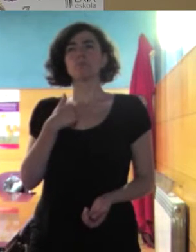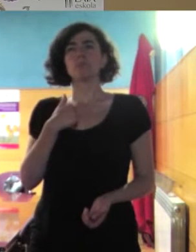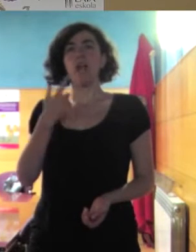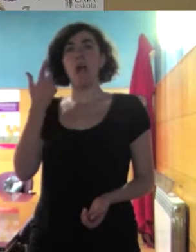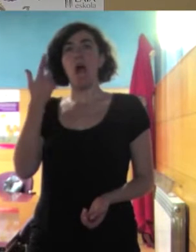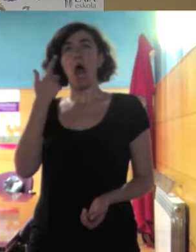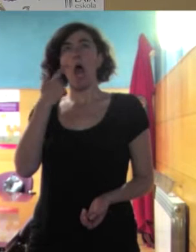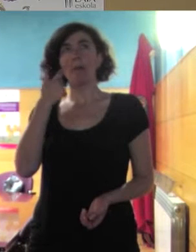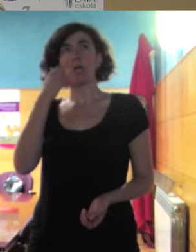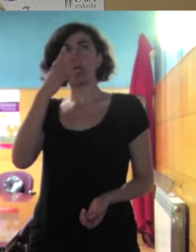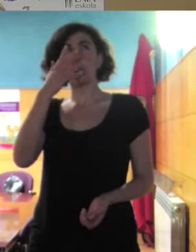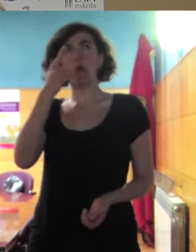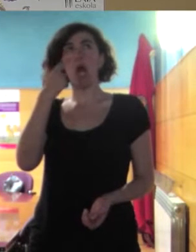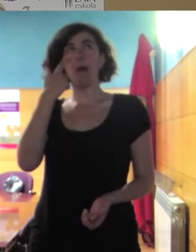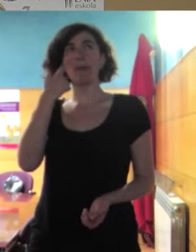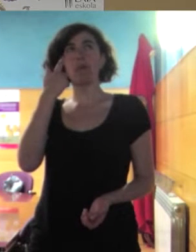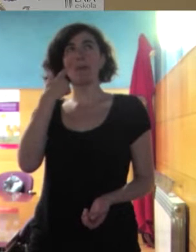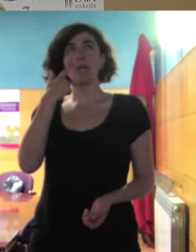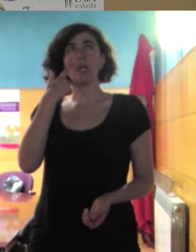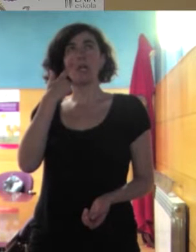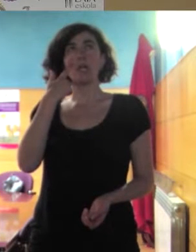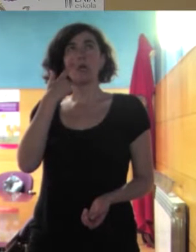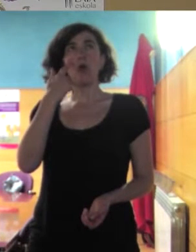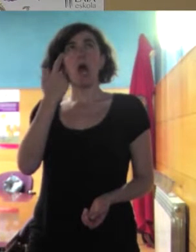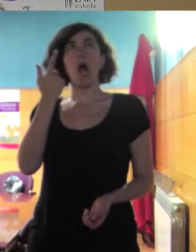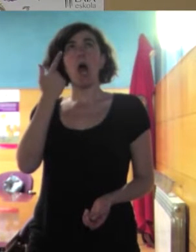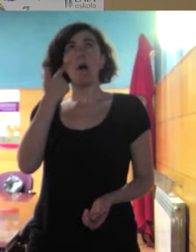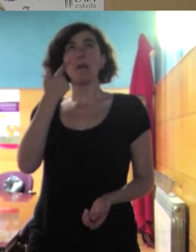dejo alguna cosa que luego tenga que recuperar bueno